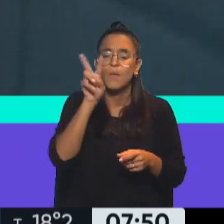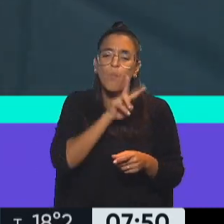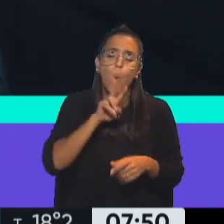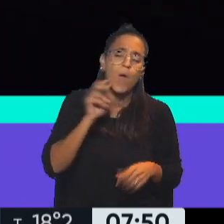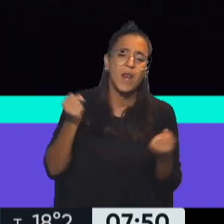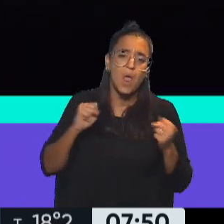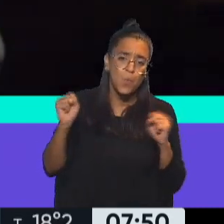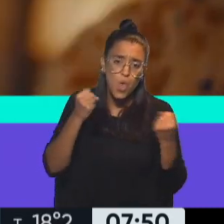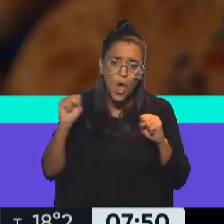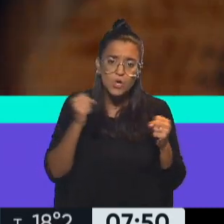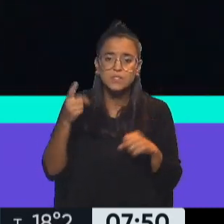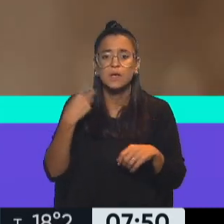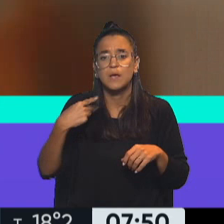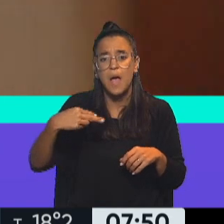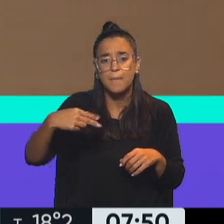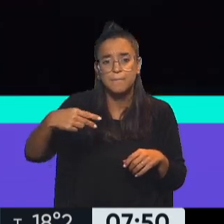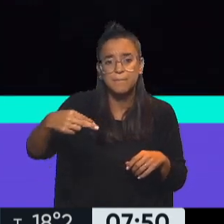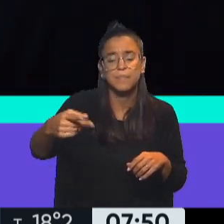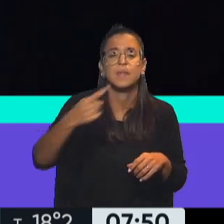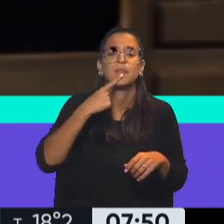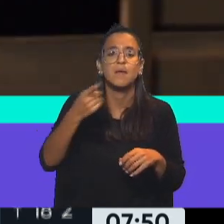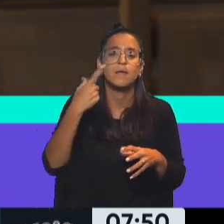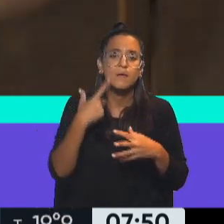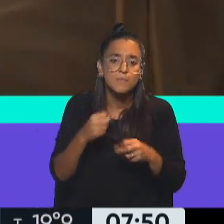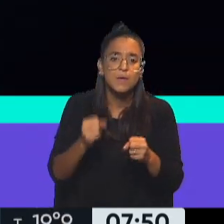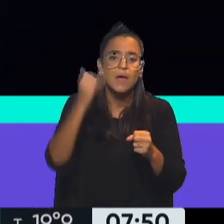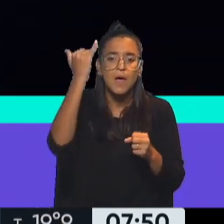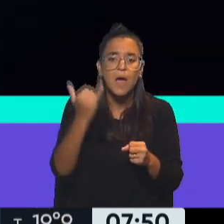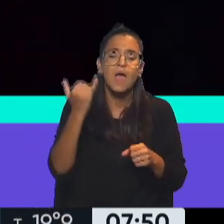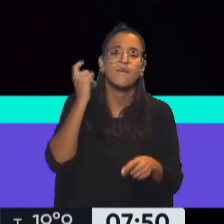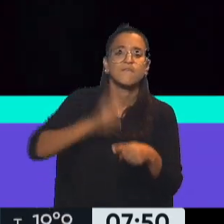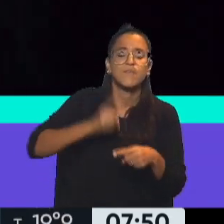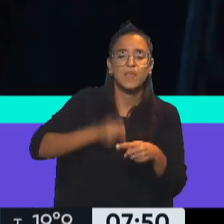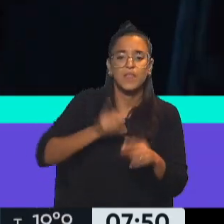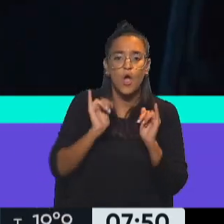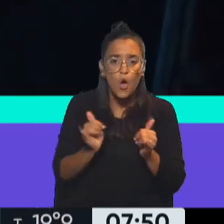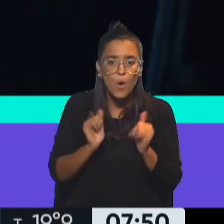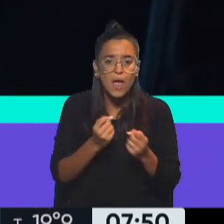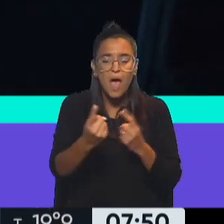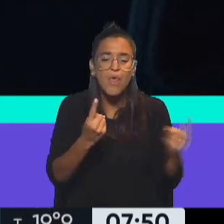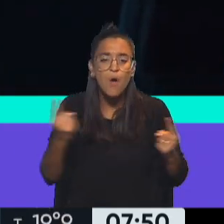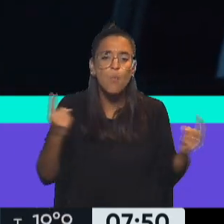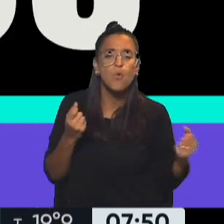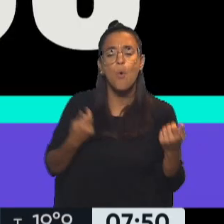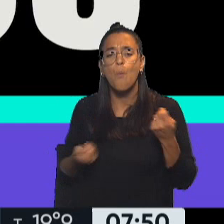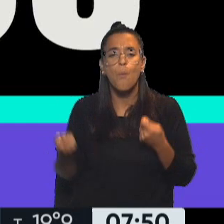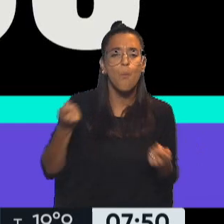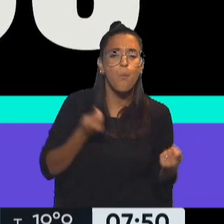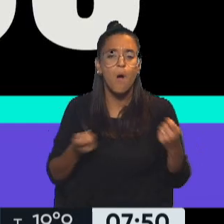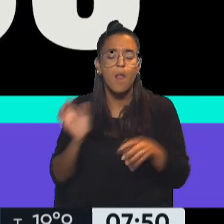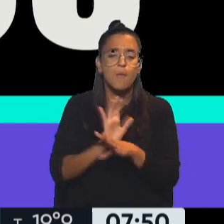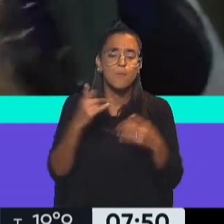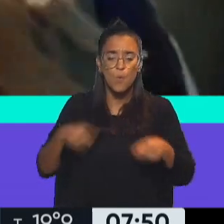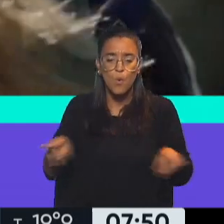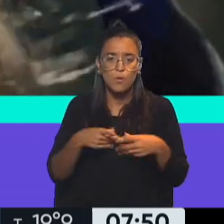preparativos y sale a caminar por la zona, encontrándose con una fiesta de gente joven, cada uno bailando con su propia